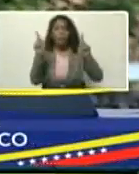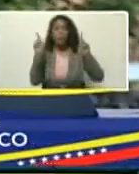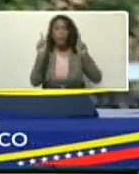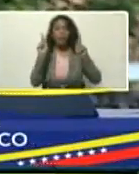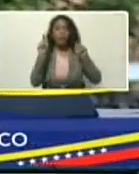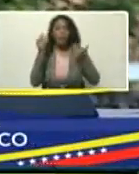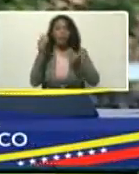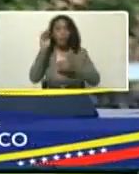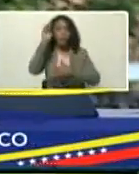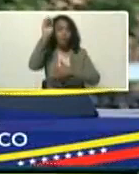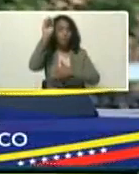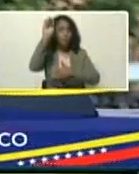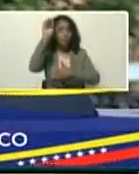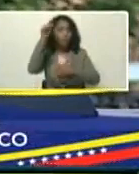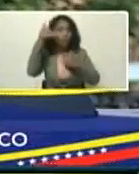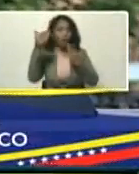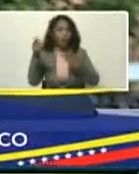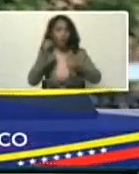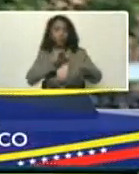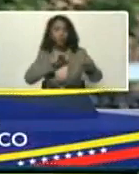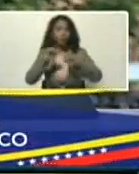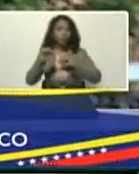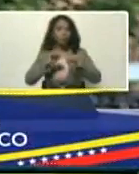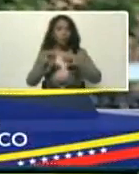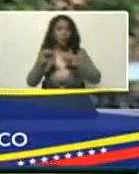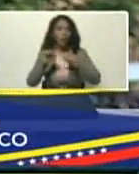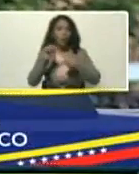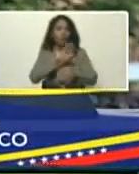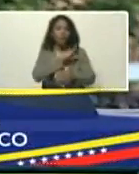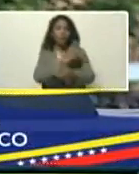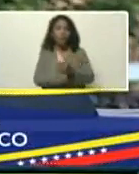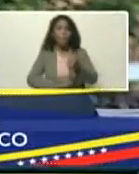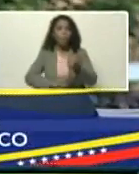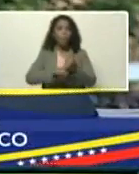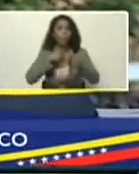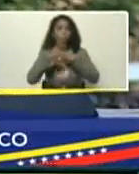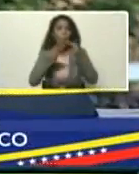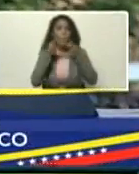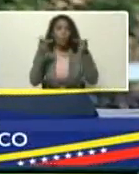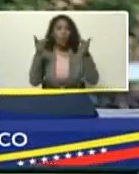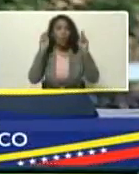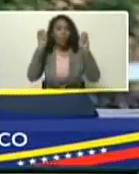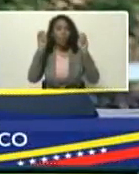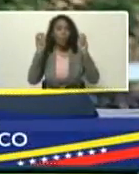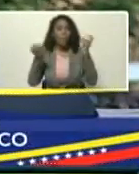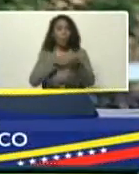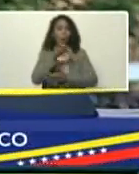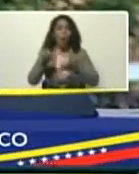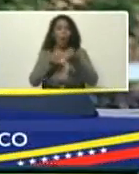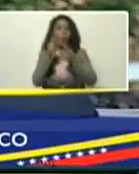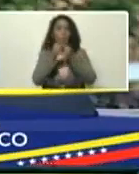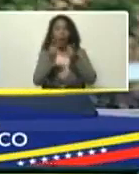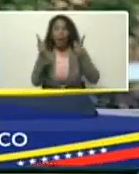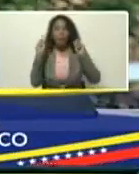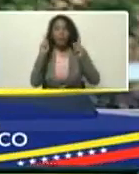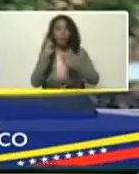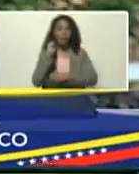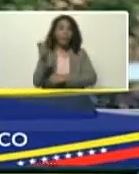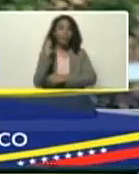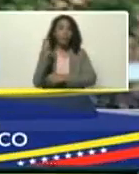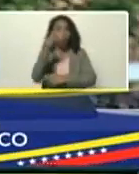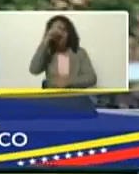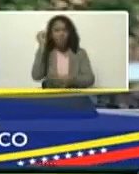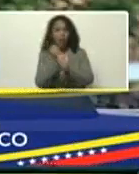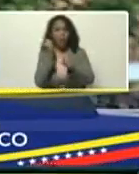destinada, a las siguientes, acciones, fortalecer, las políticas públicas, en materia, de crisis climática, financiamiento, a